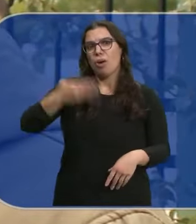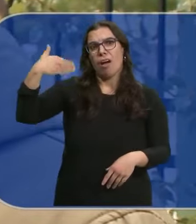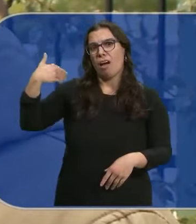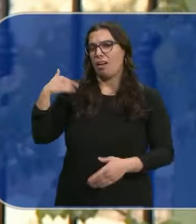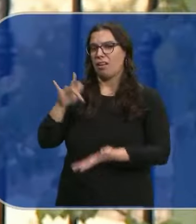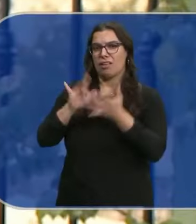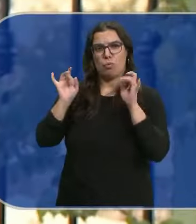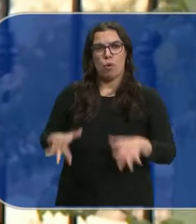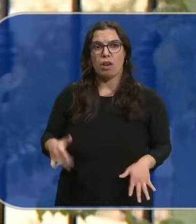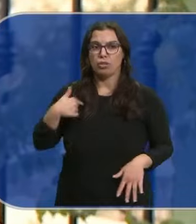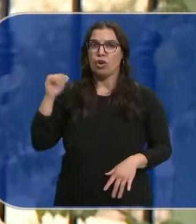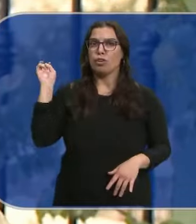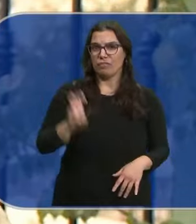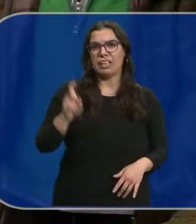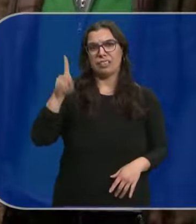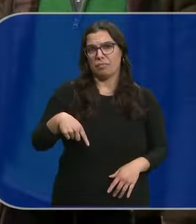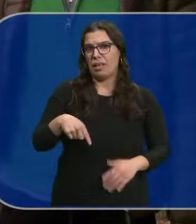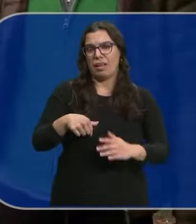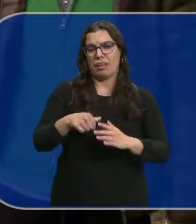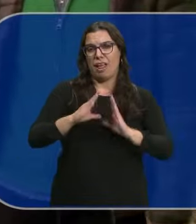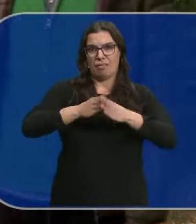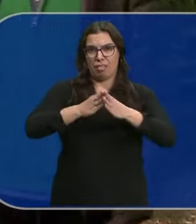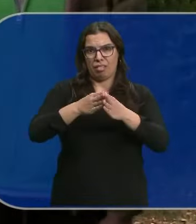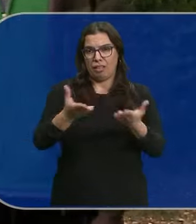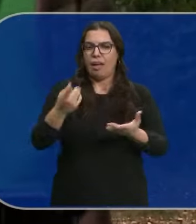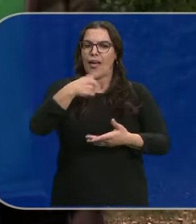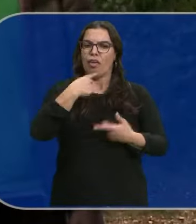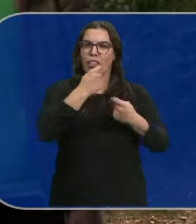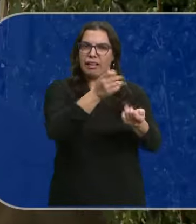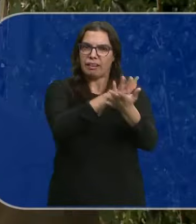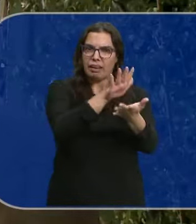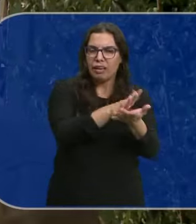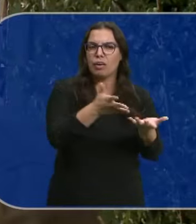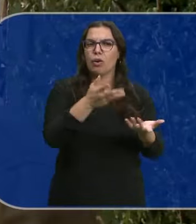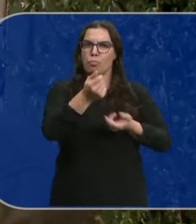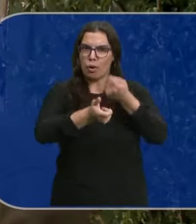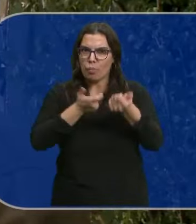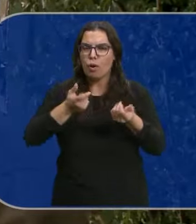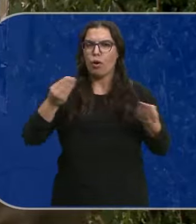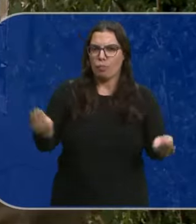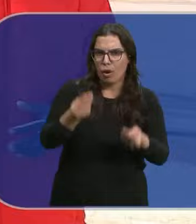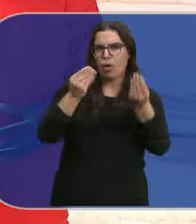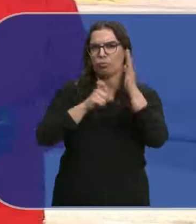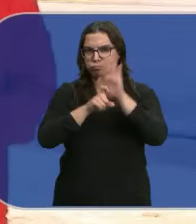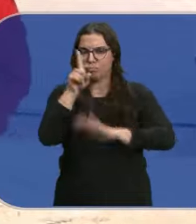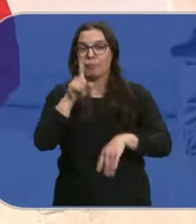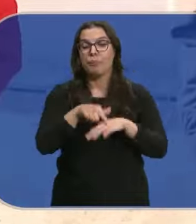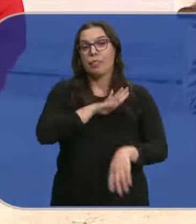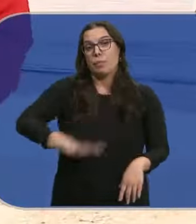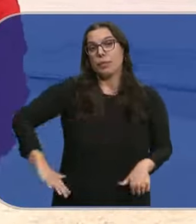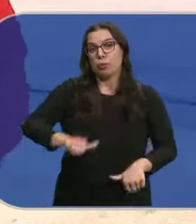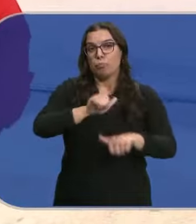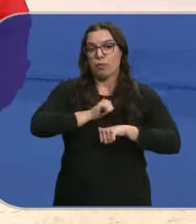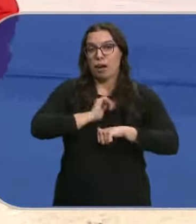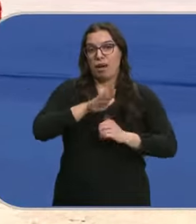situación que ellos Pues yo también llegué en Patera Que estén tranquilos y que seguirá saliendo poco todo a todo De momento tendrán que